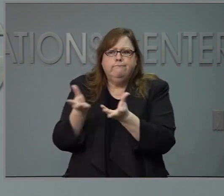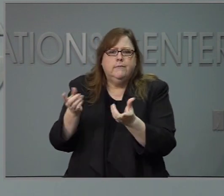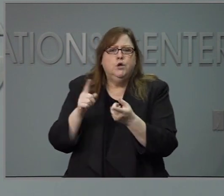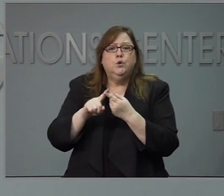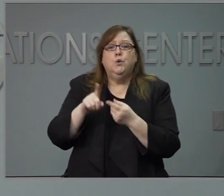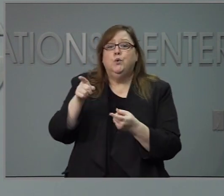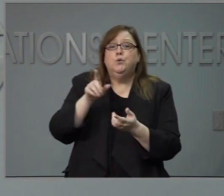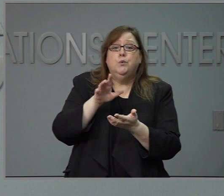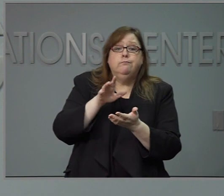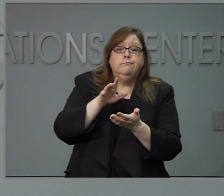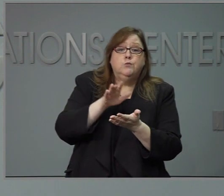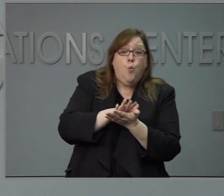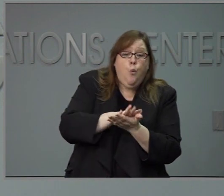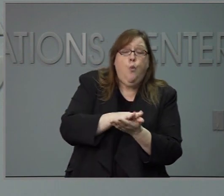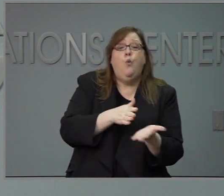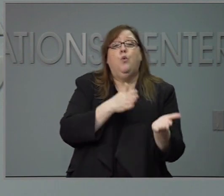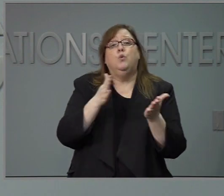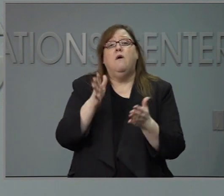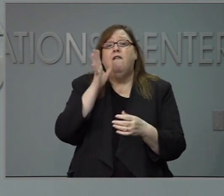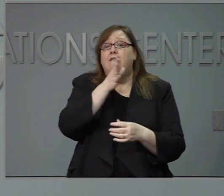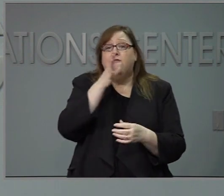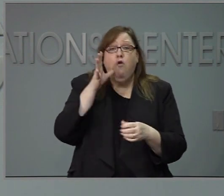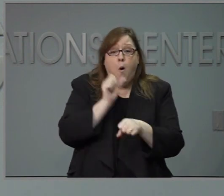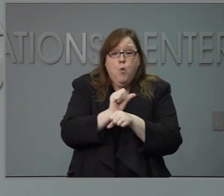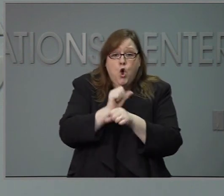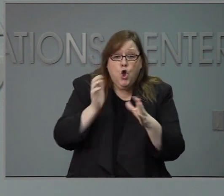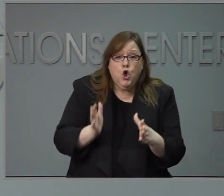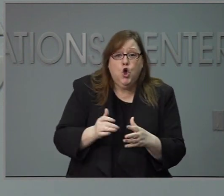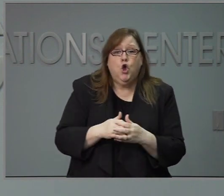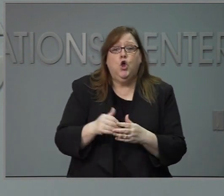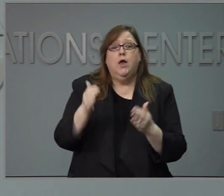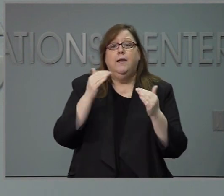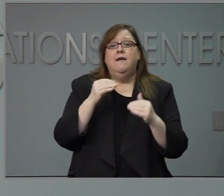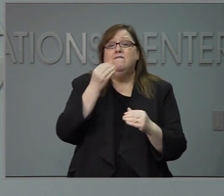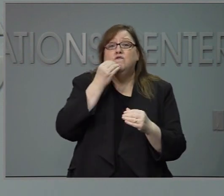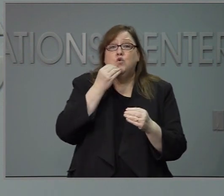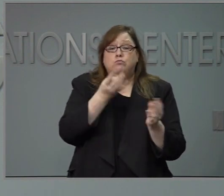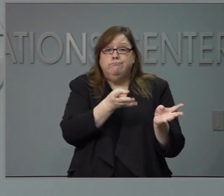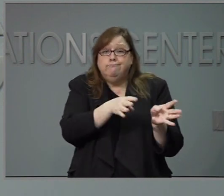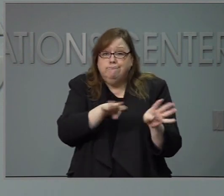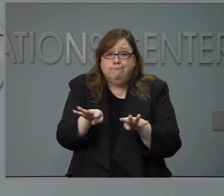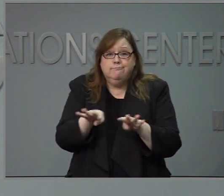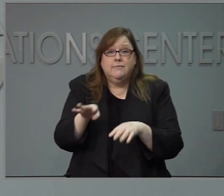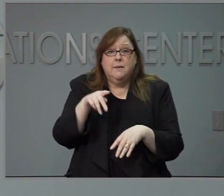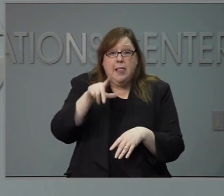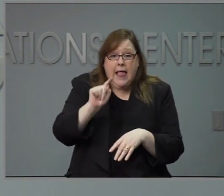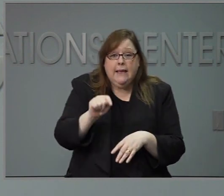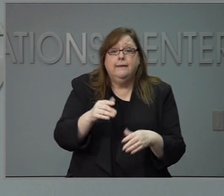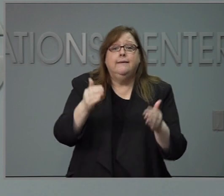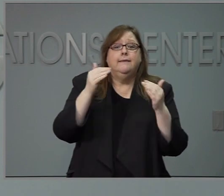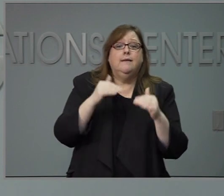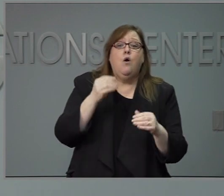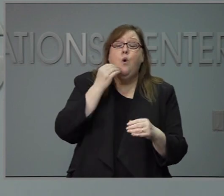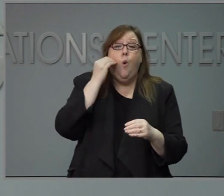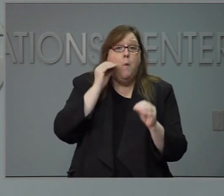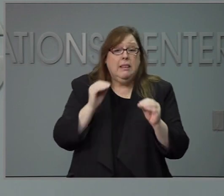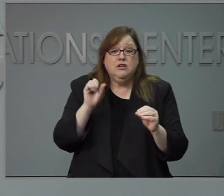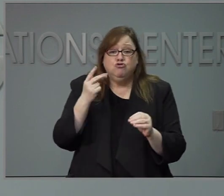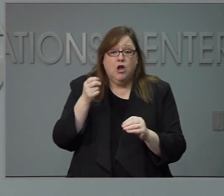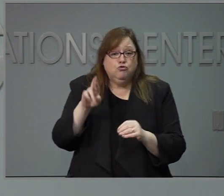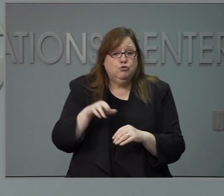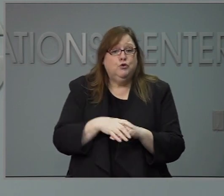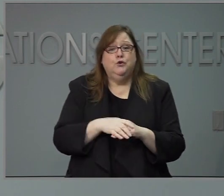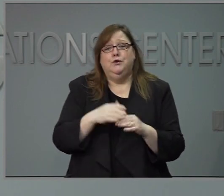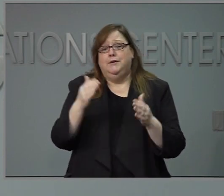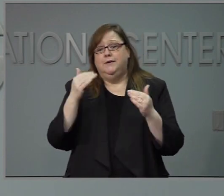agrícolas en platas procesadoras de alimentos refugios para desamparados. Las universidades e institutos correccionales, mientras que las